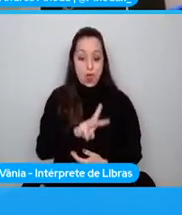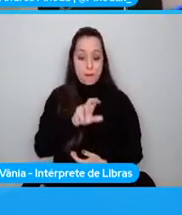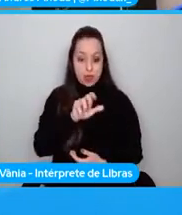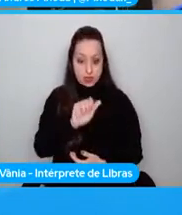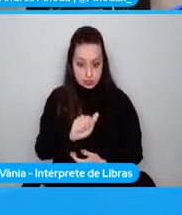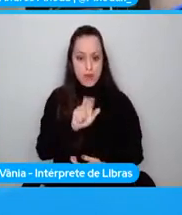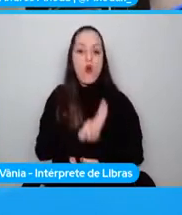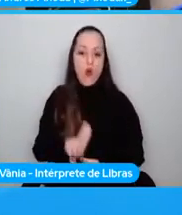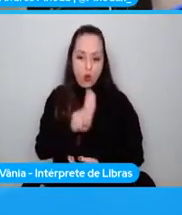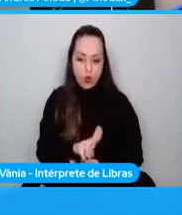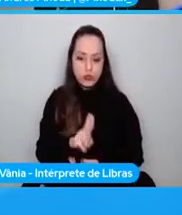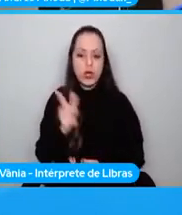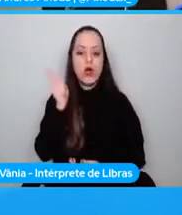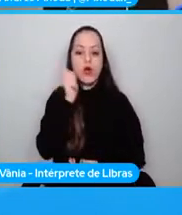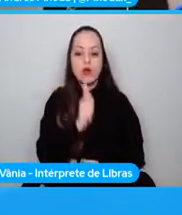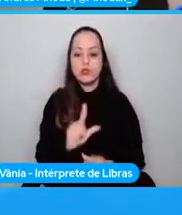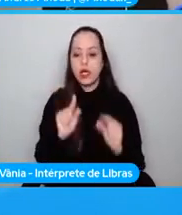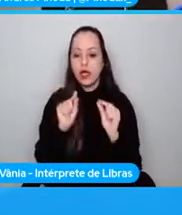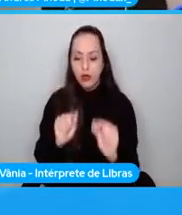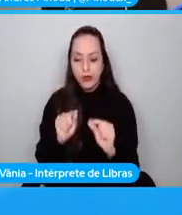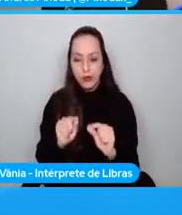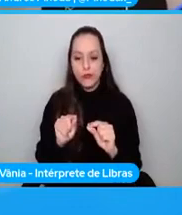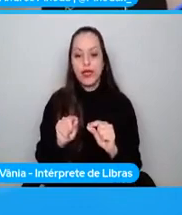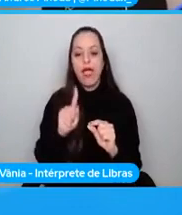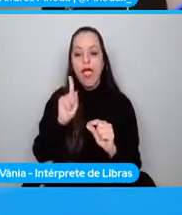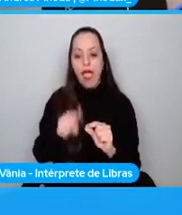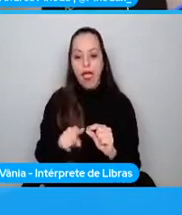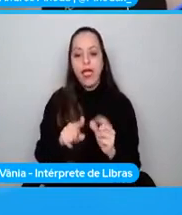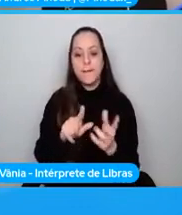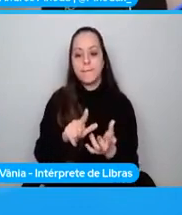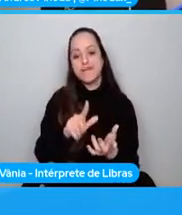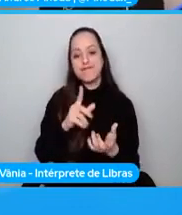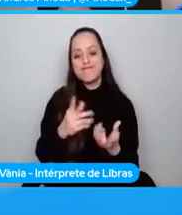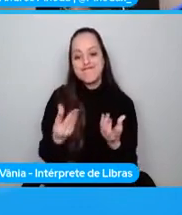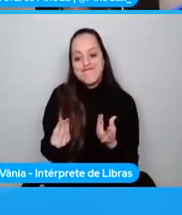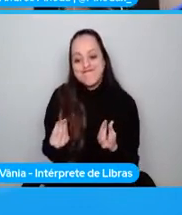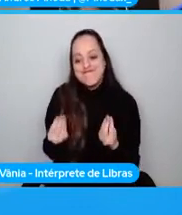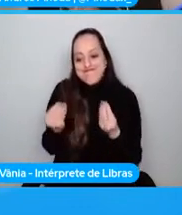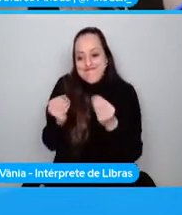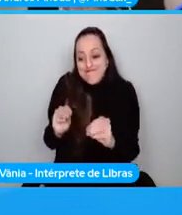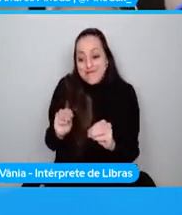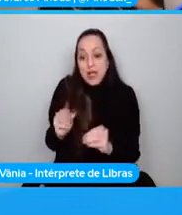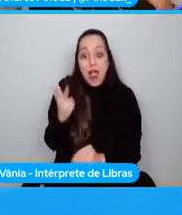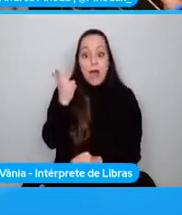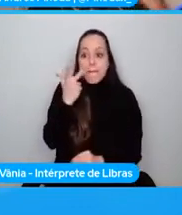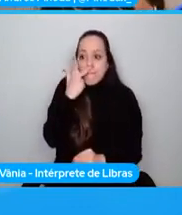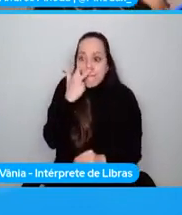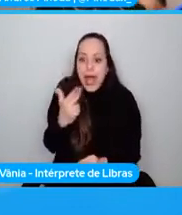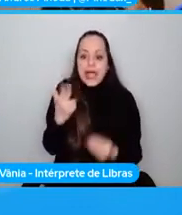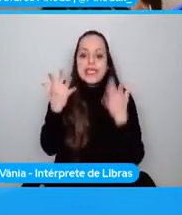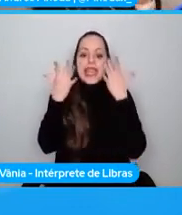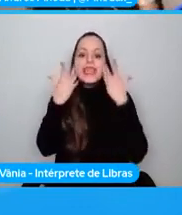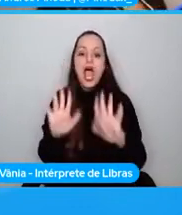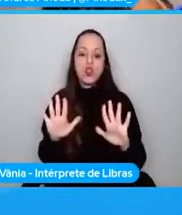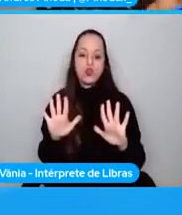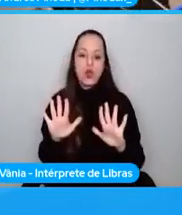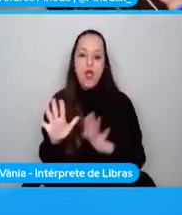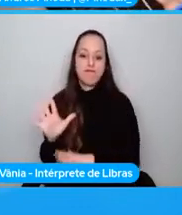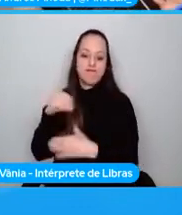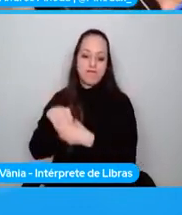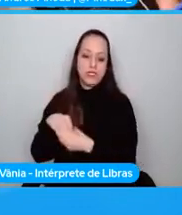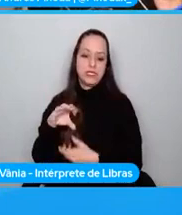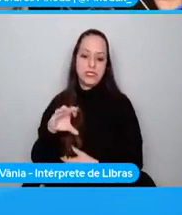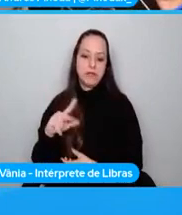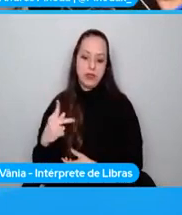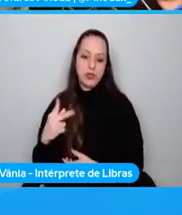out of the box. Que podemos conseguir una implementación nativa. Entonces, vimos qué es